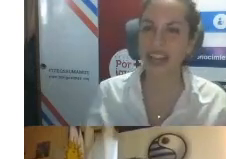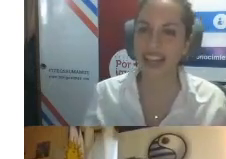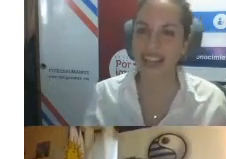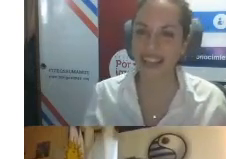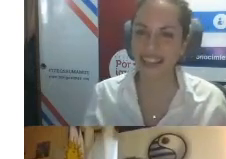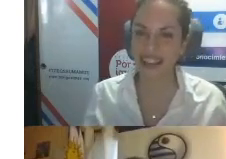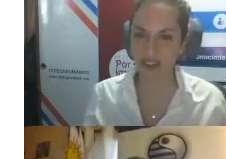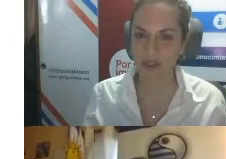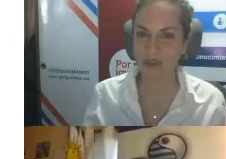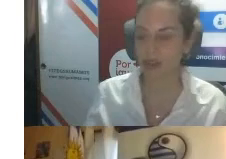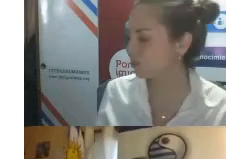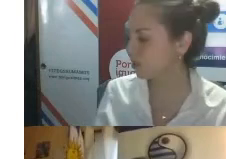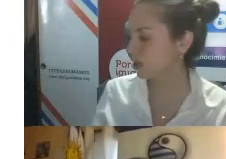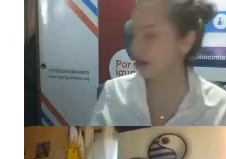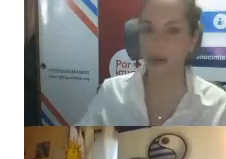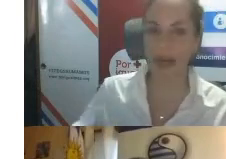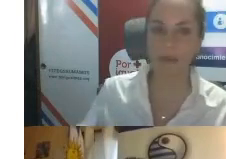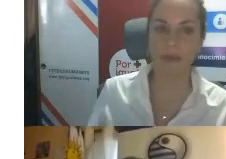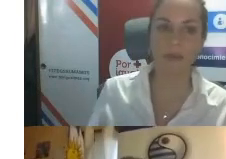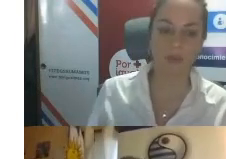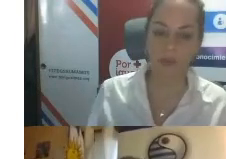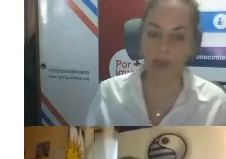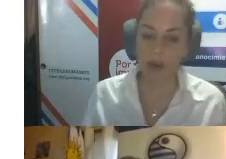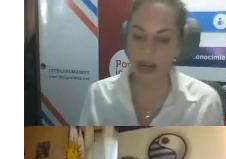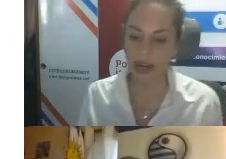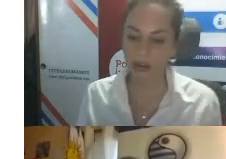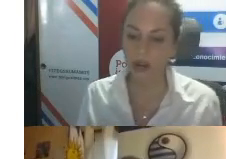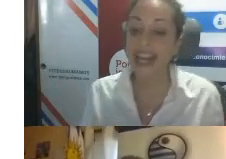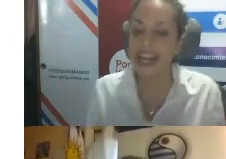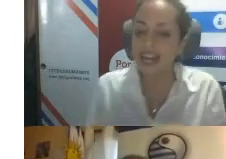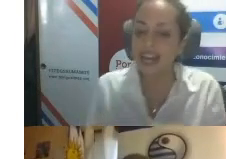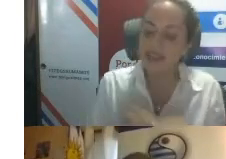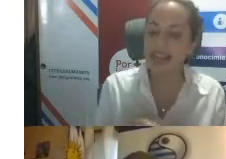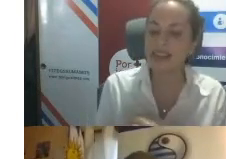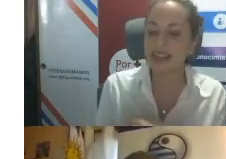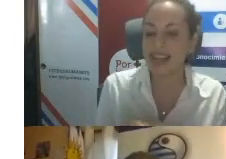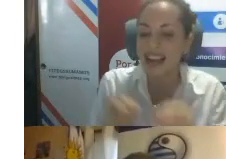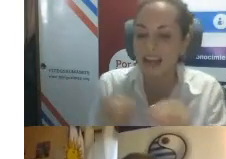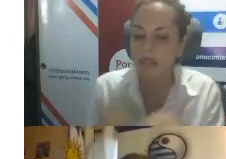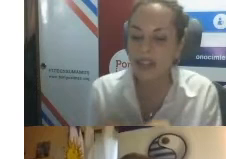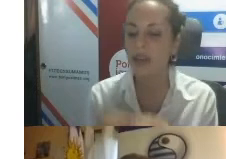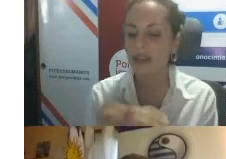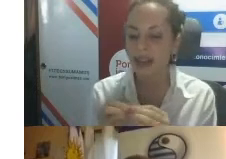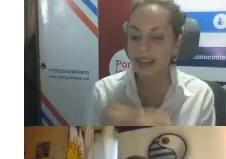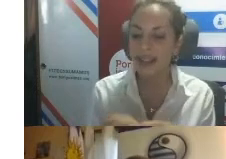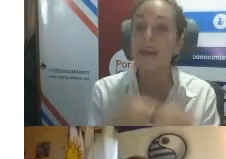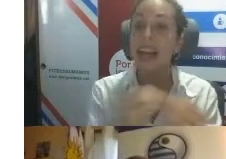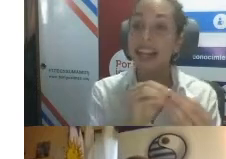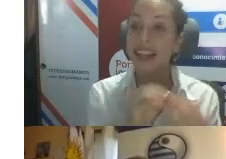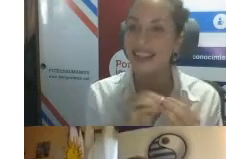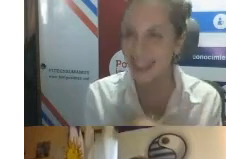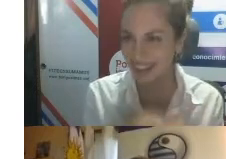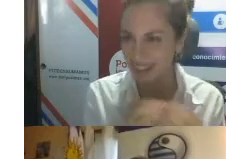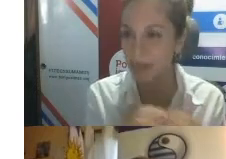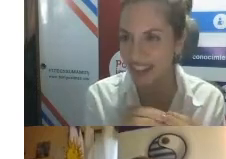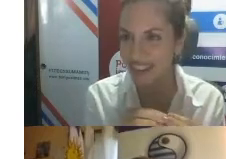Se podría decir eso. Habría... Y la RDC es la herramienta o estrategia para